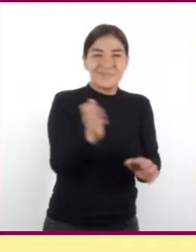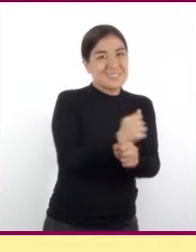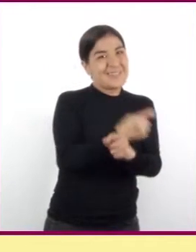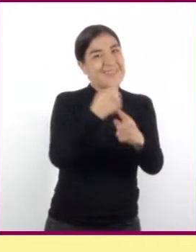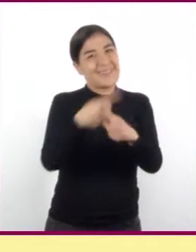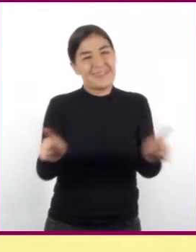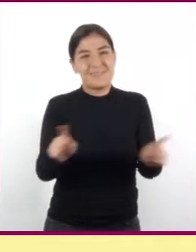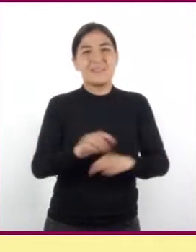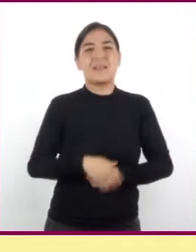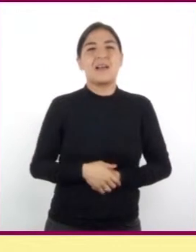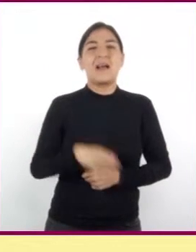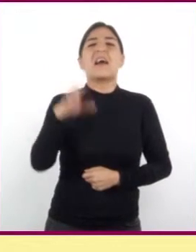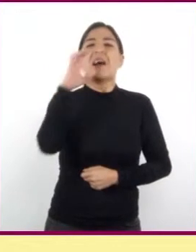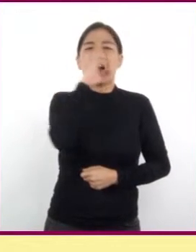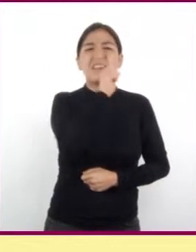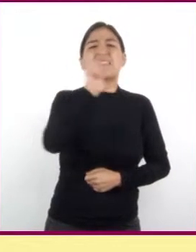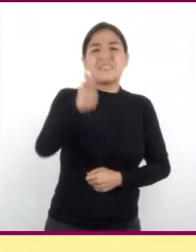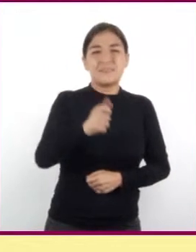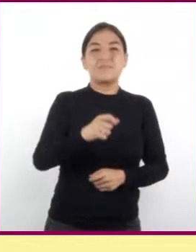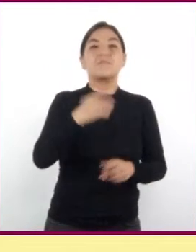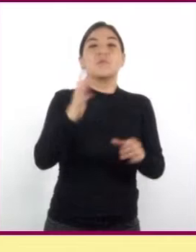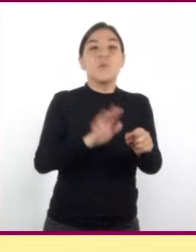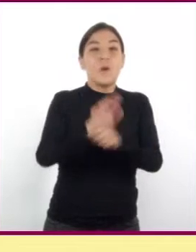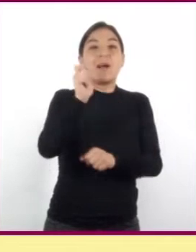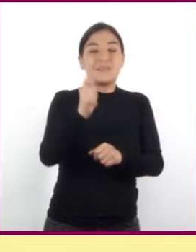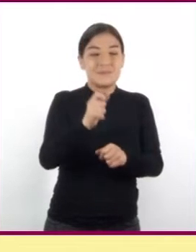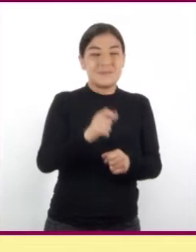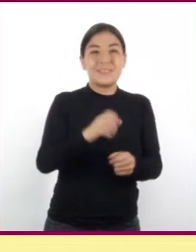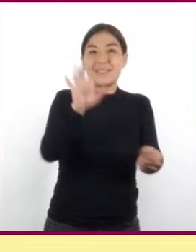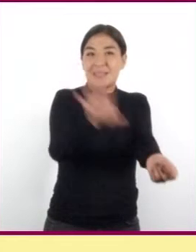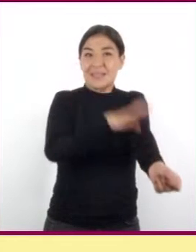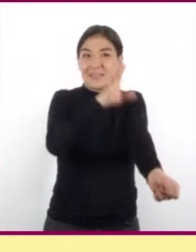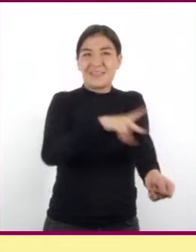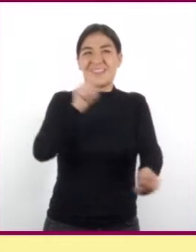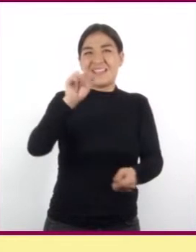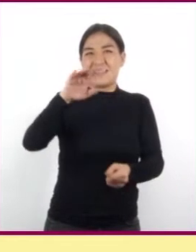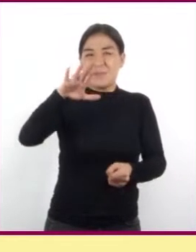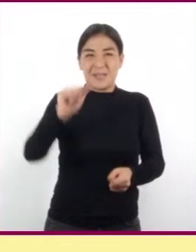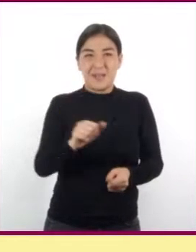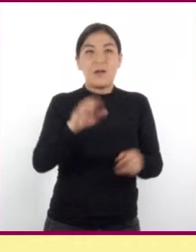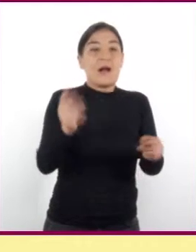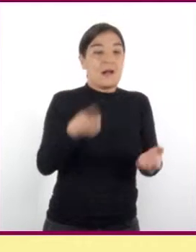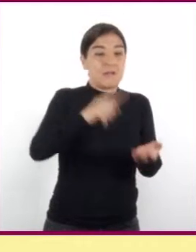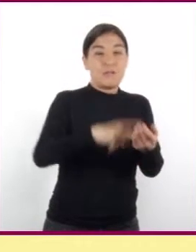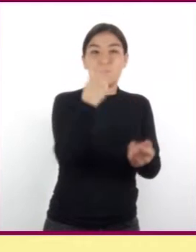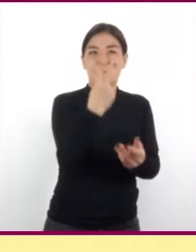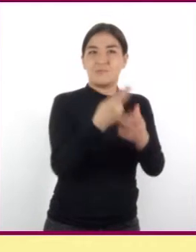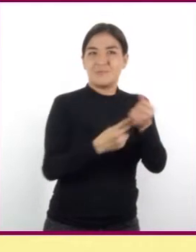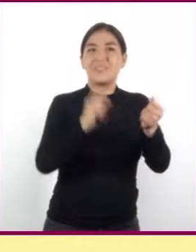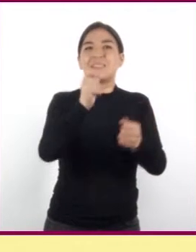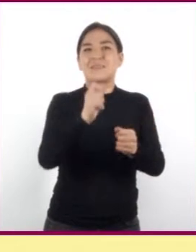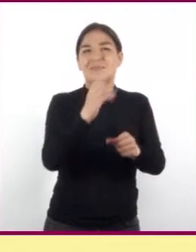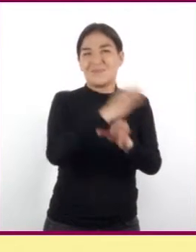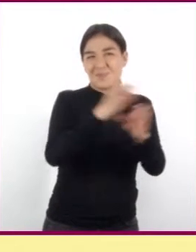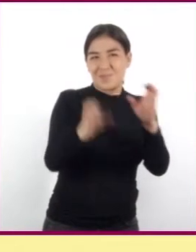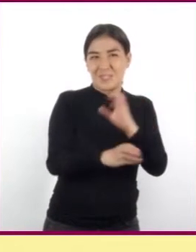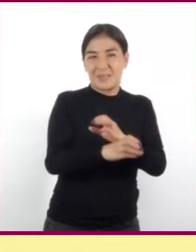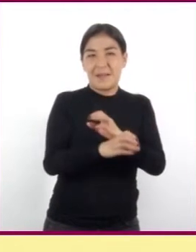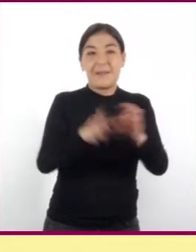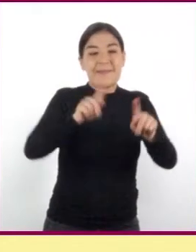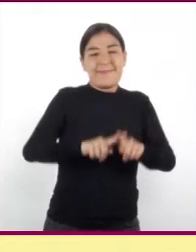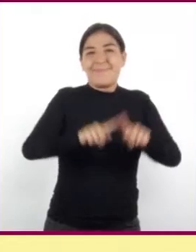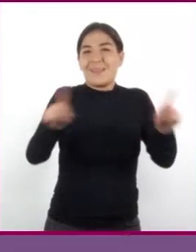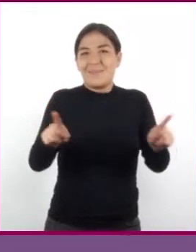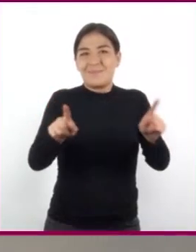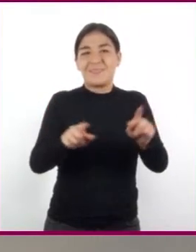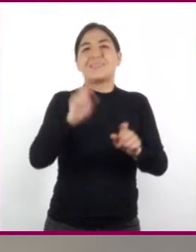El calor es la cantidad de energía térmica que se transfiere entre dos cuerpos que se encuentran a diferente